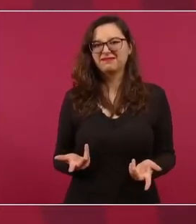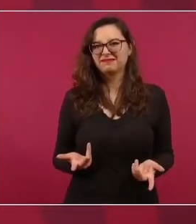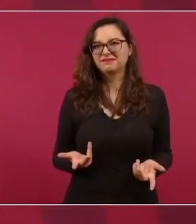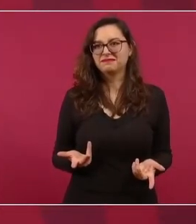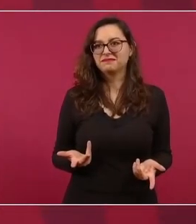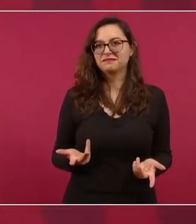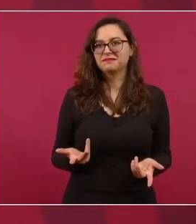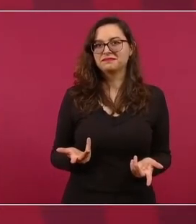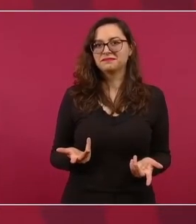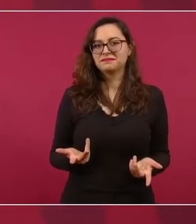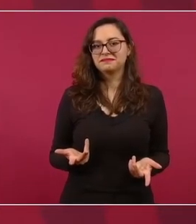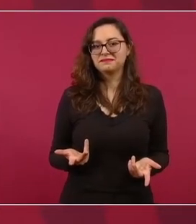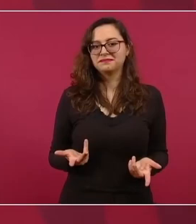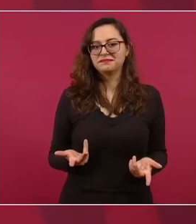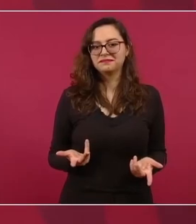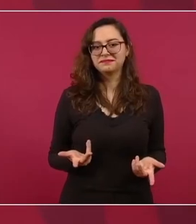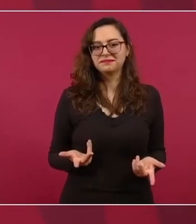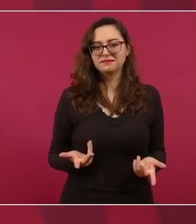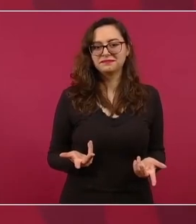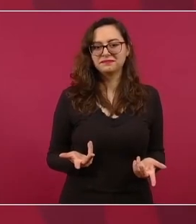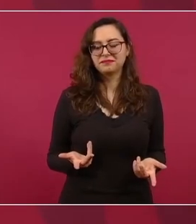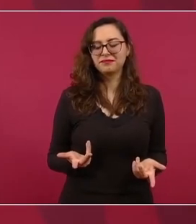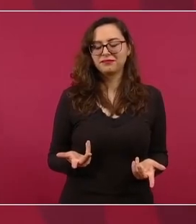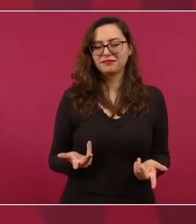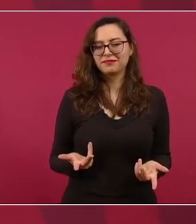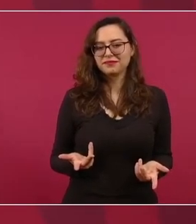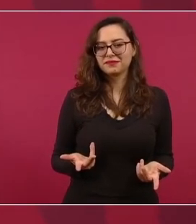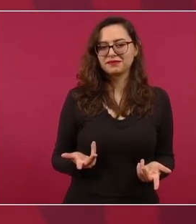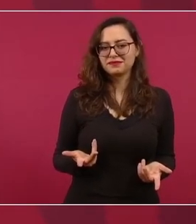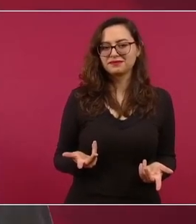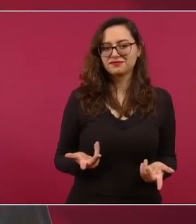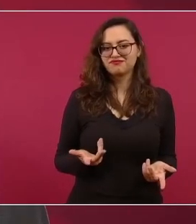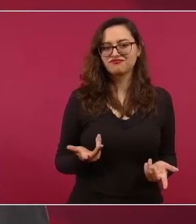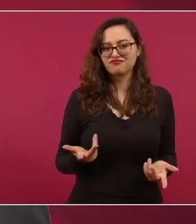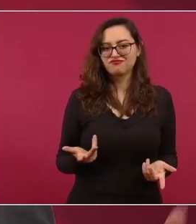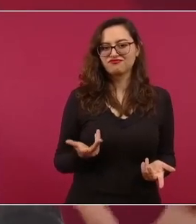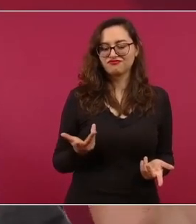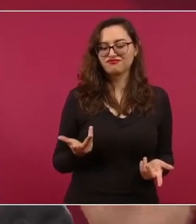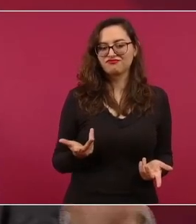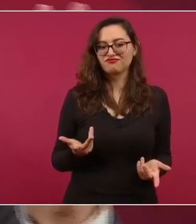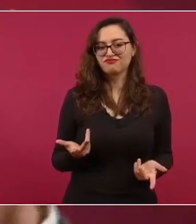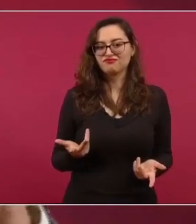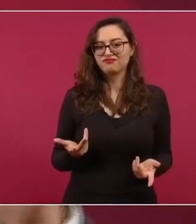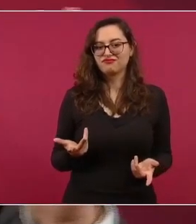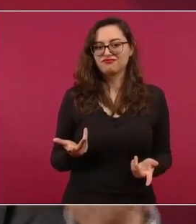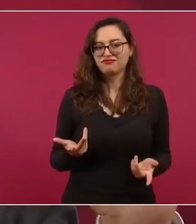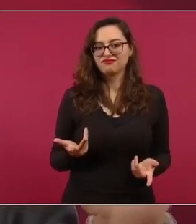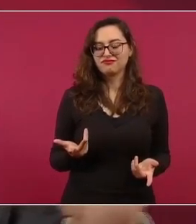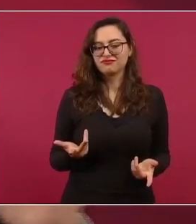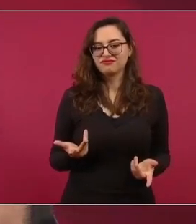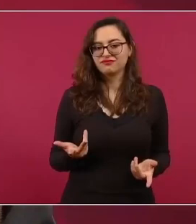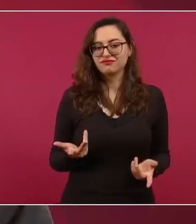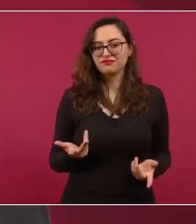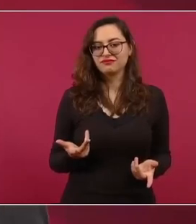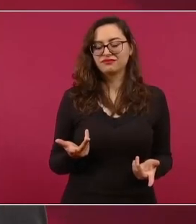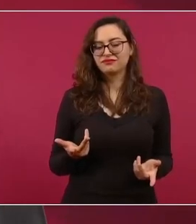la información, o sea, de